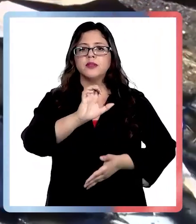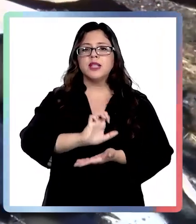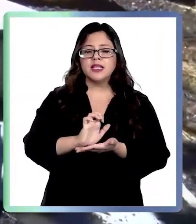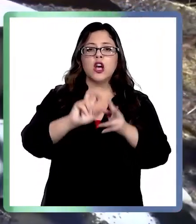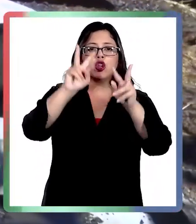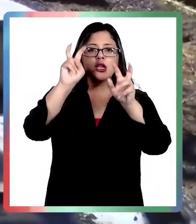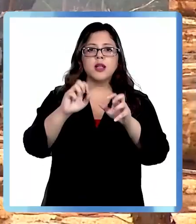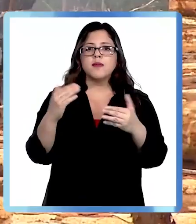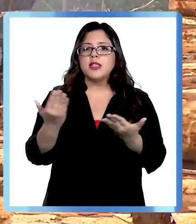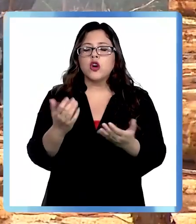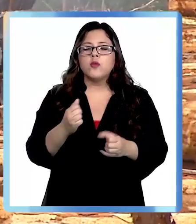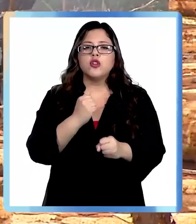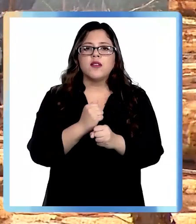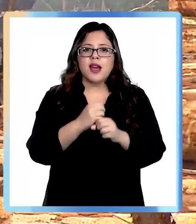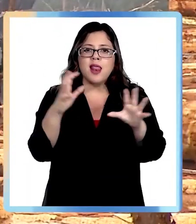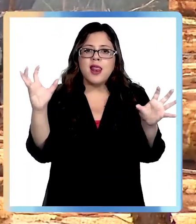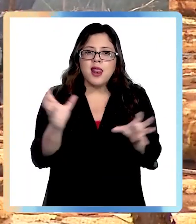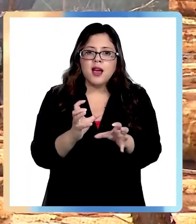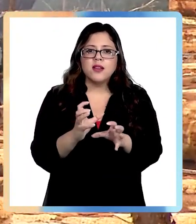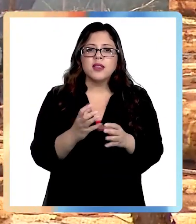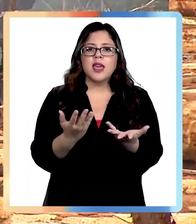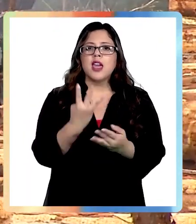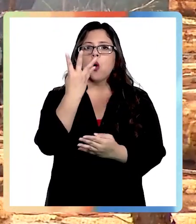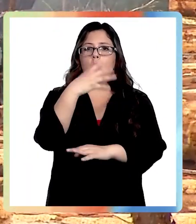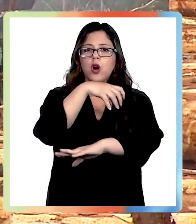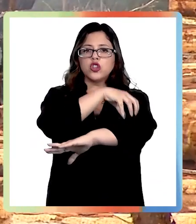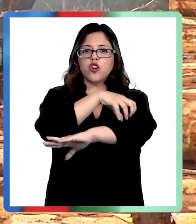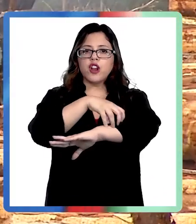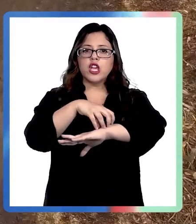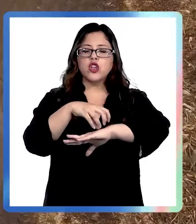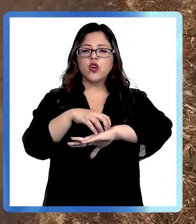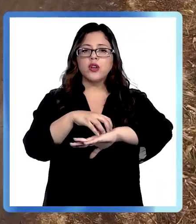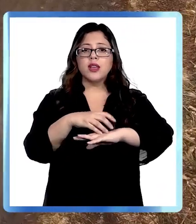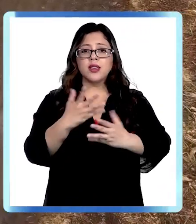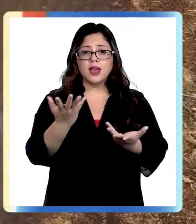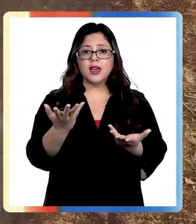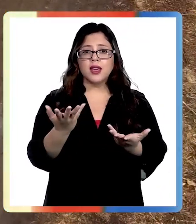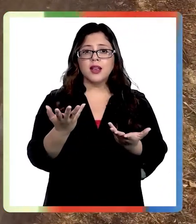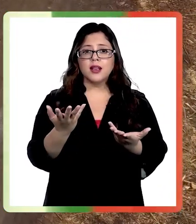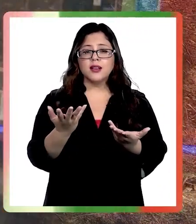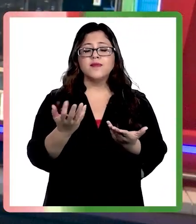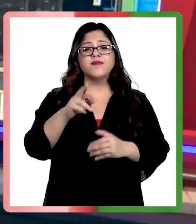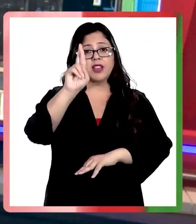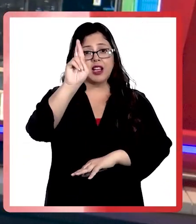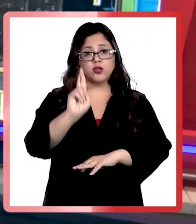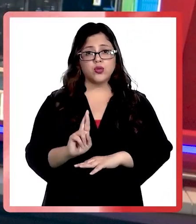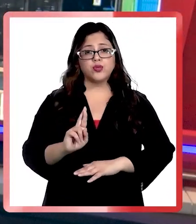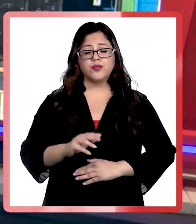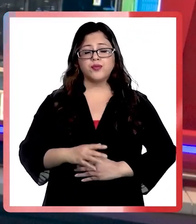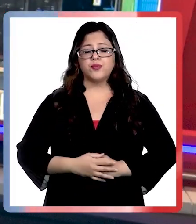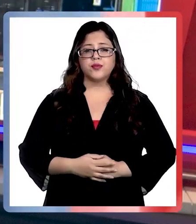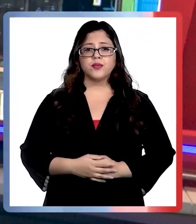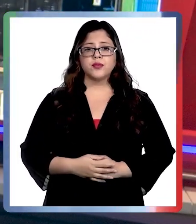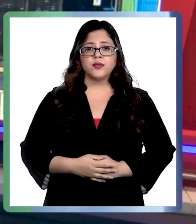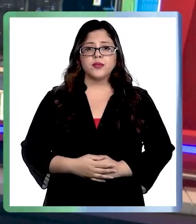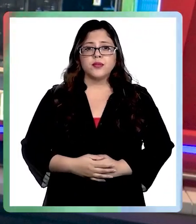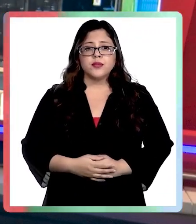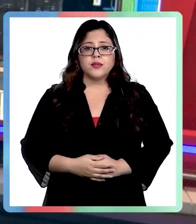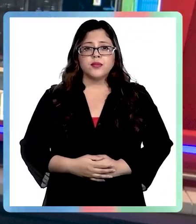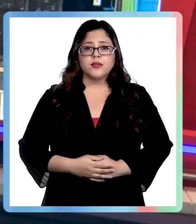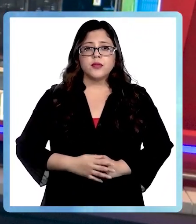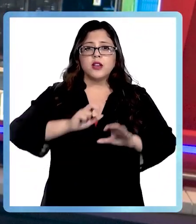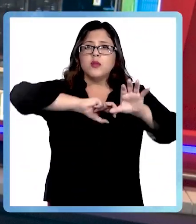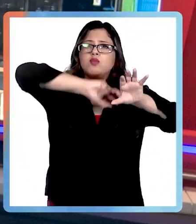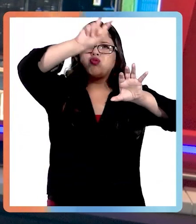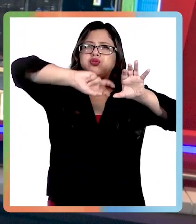abordar la violencia en las cuatro regiones que son parte de la macrozona sur. Un rayado en una pared generó